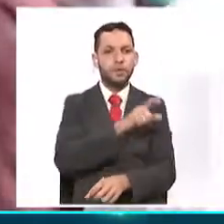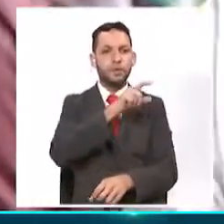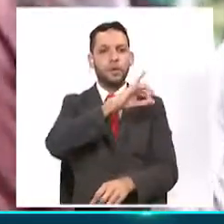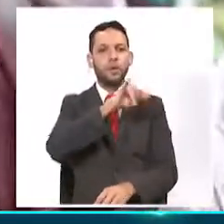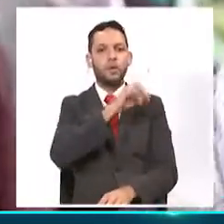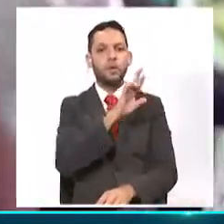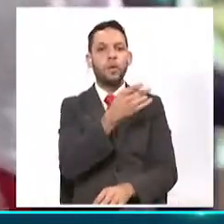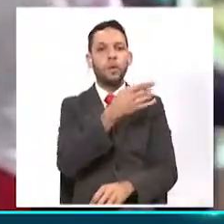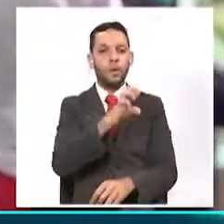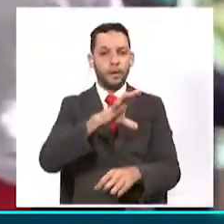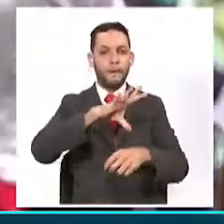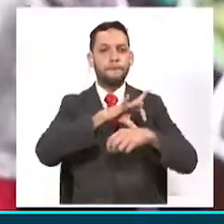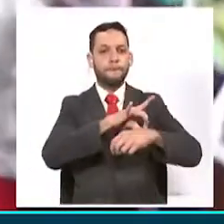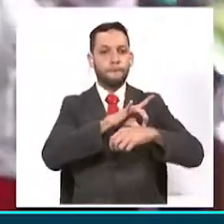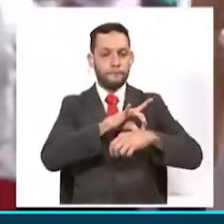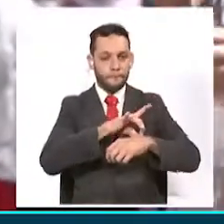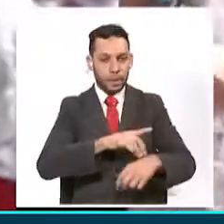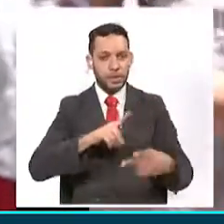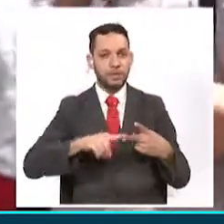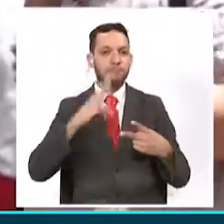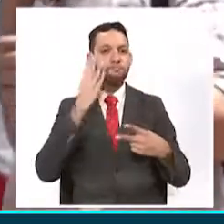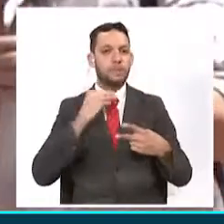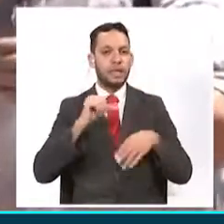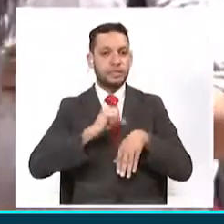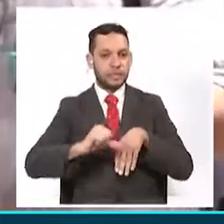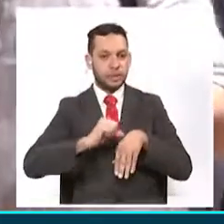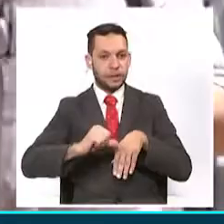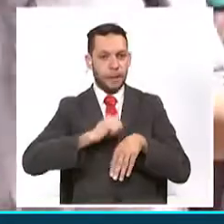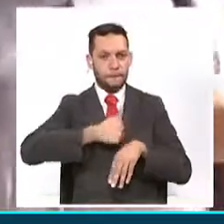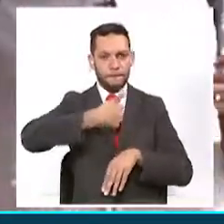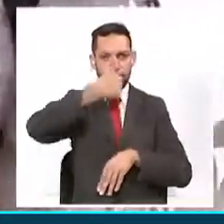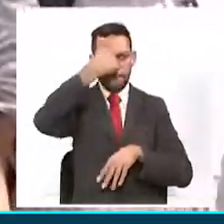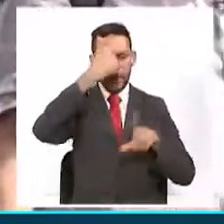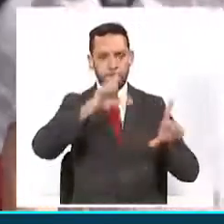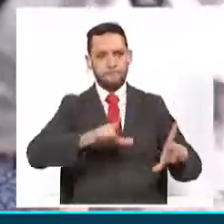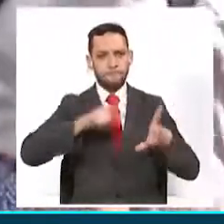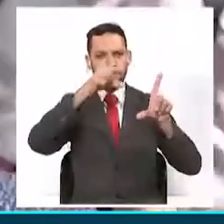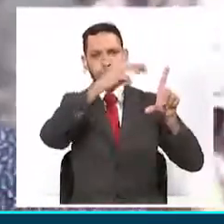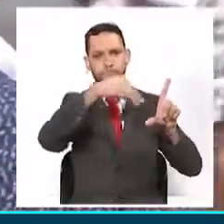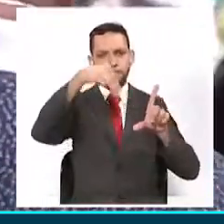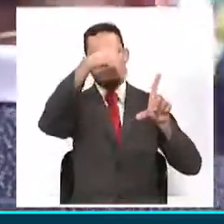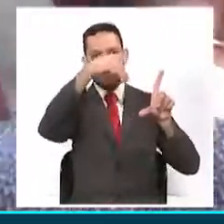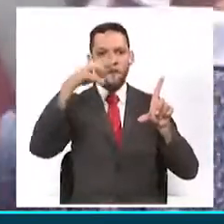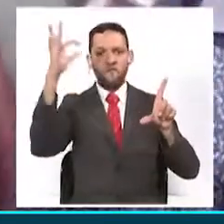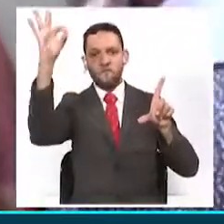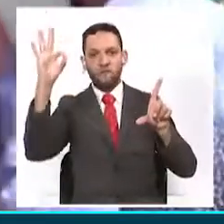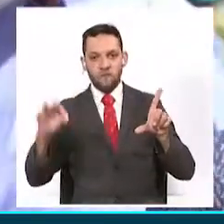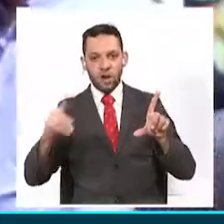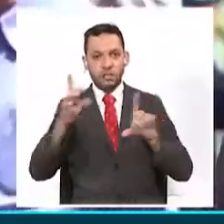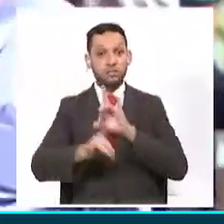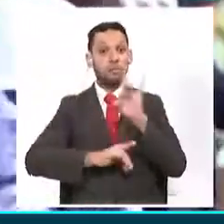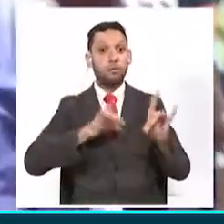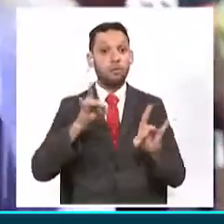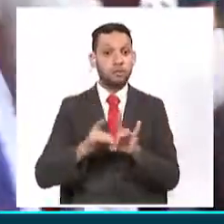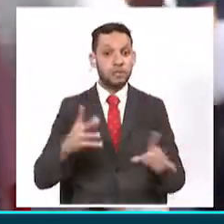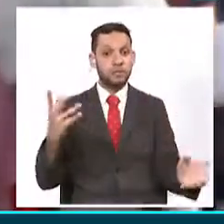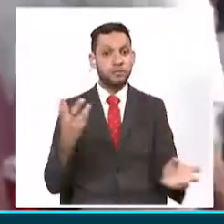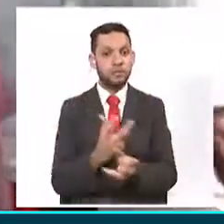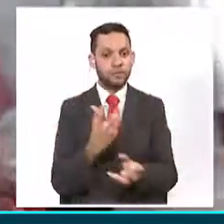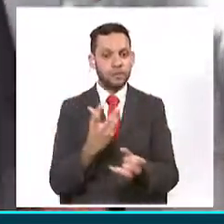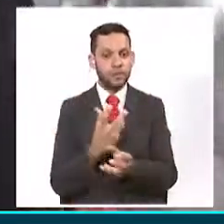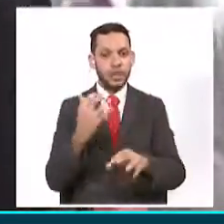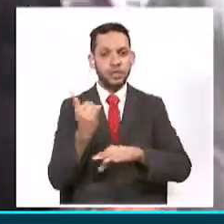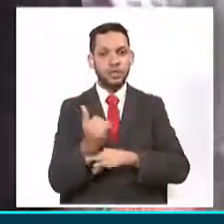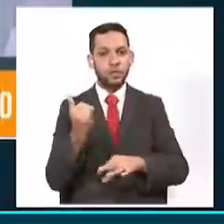Gómez Marín, médico y cirujano, magíster en Medicina Tropical del Instituto de Medicina de Francia y doctor en Ciencias Biomédicas del Instituto de